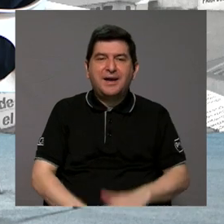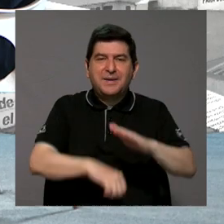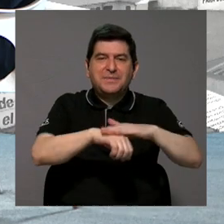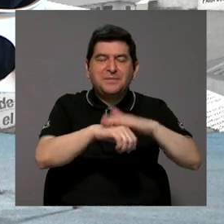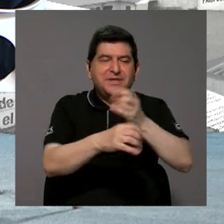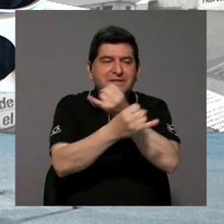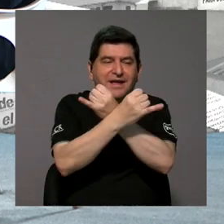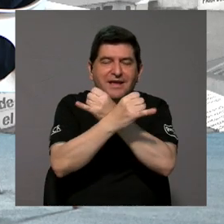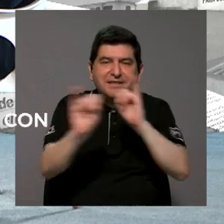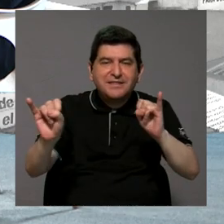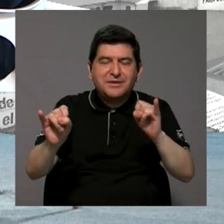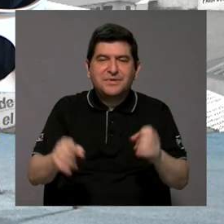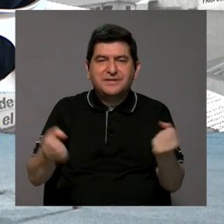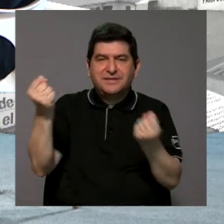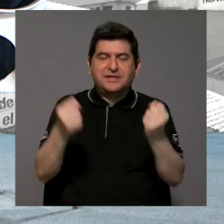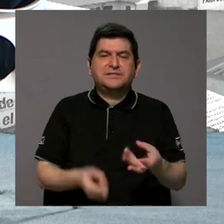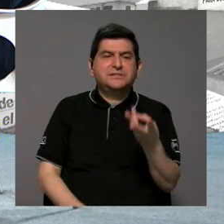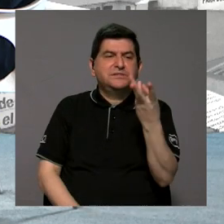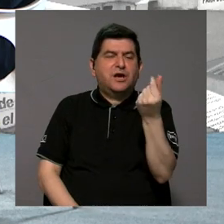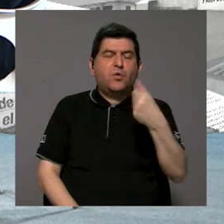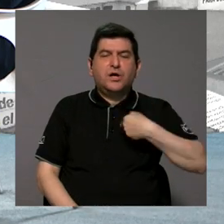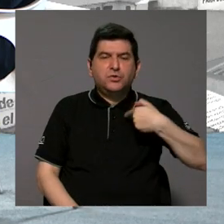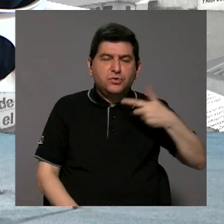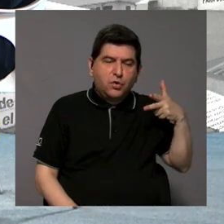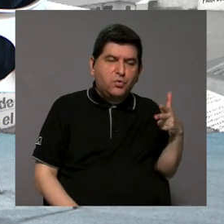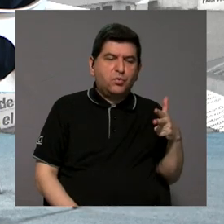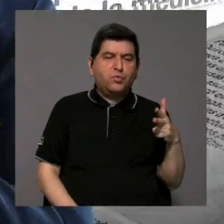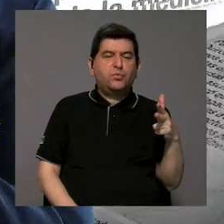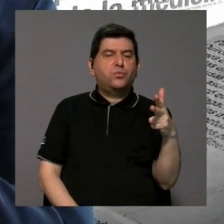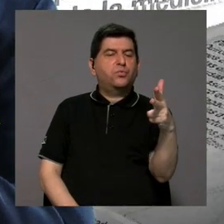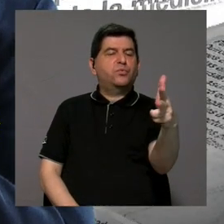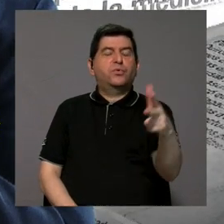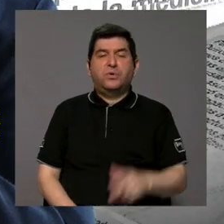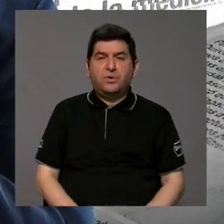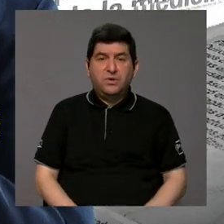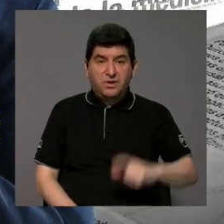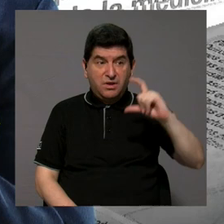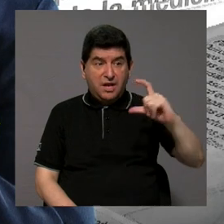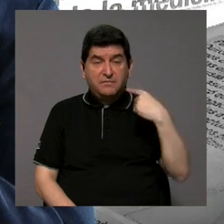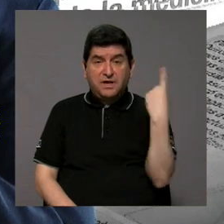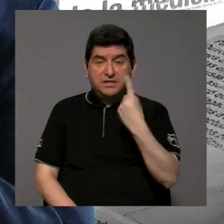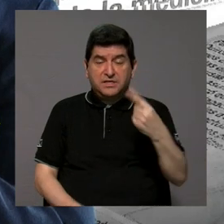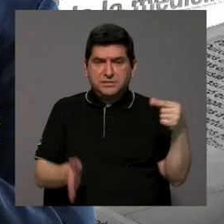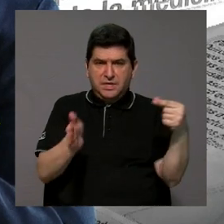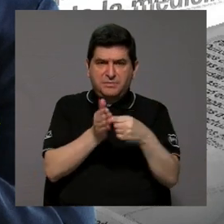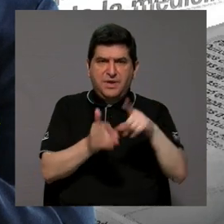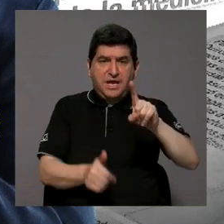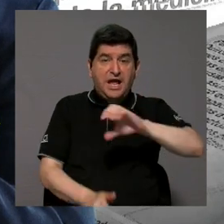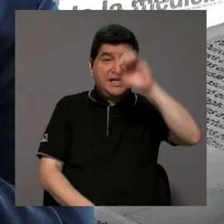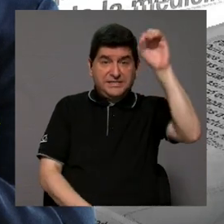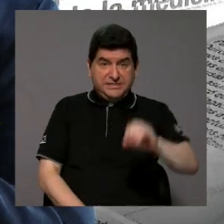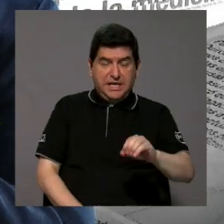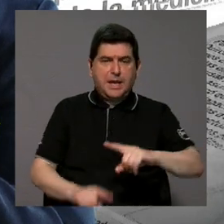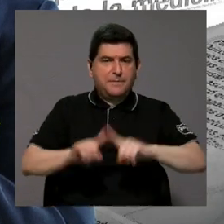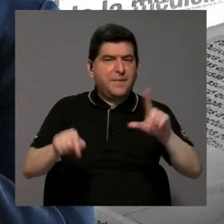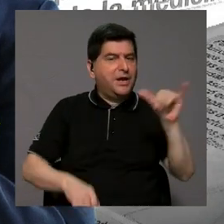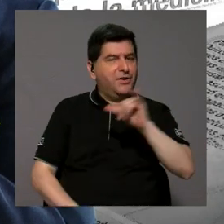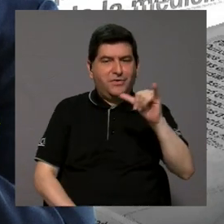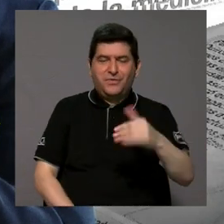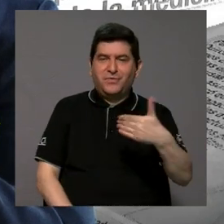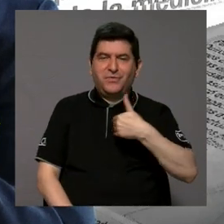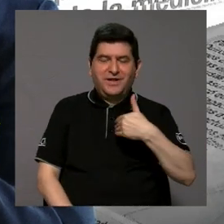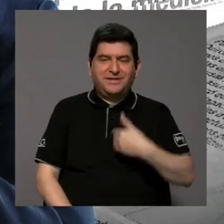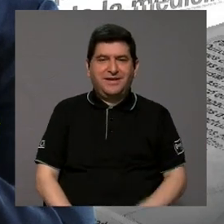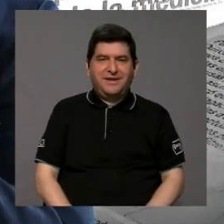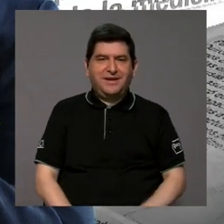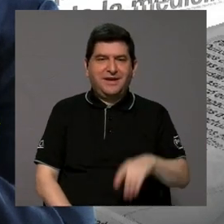con la autonomía del vehículo es saber cuánto puedo recorrer las baterías siempre se van a poder cargar al 100% pero no